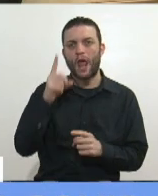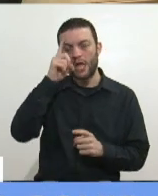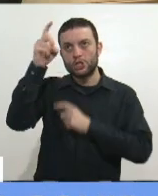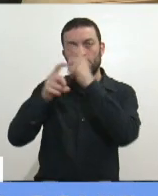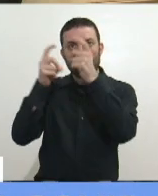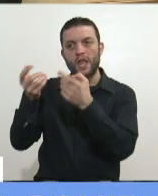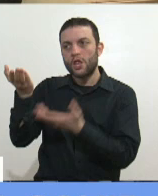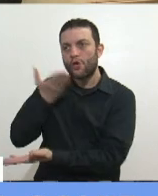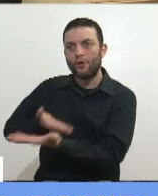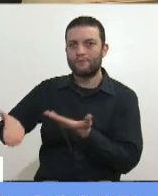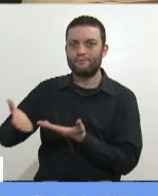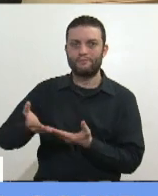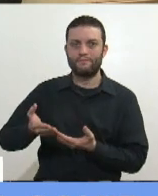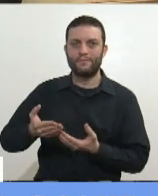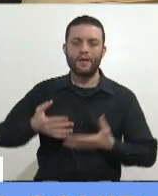Es inmoral.